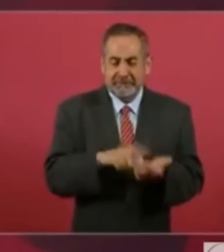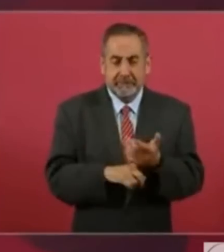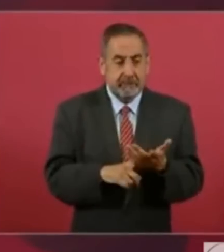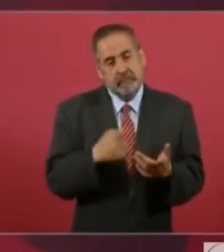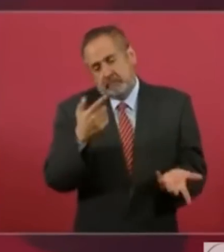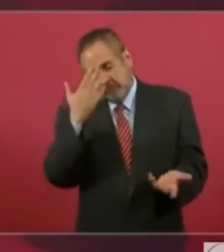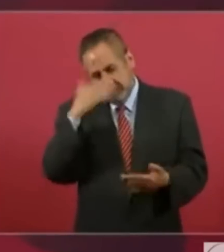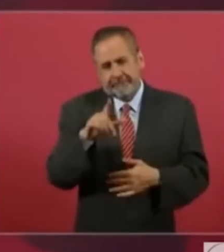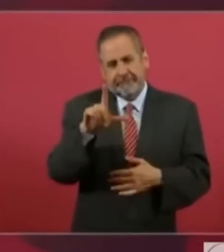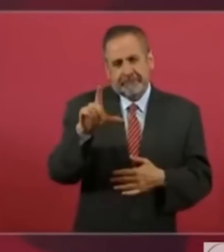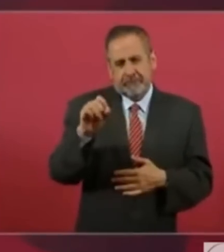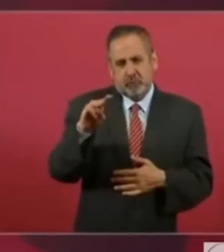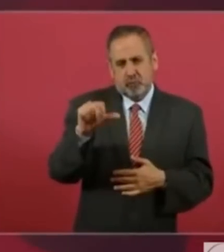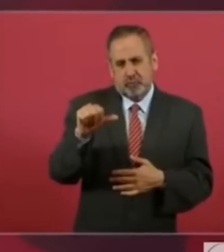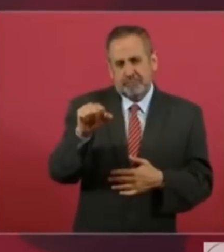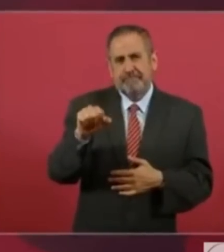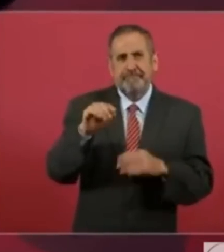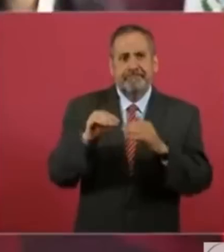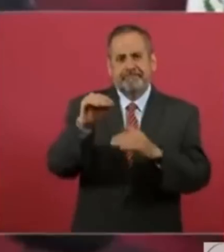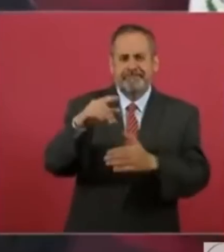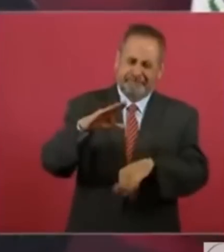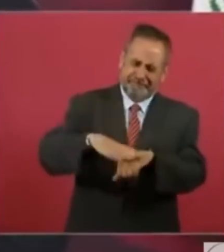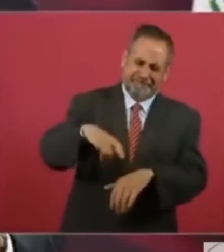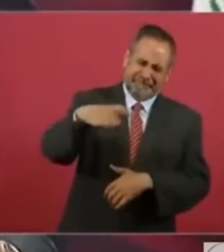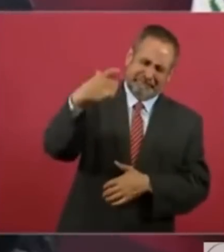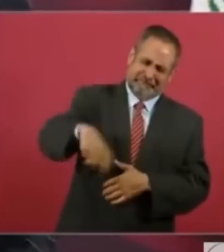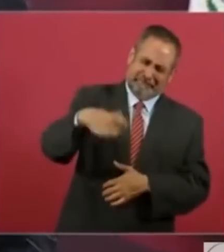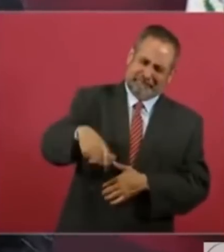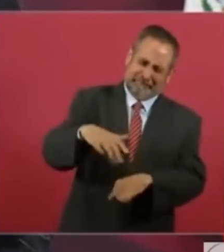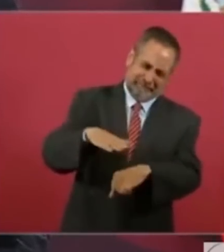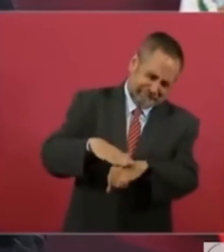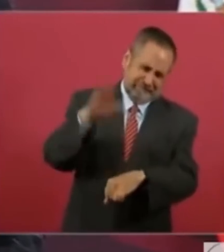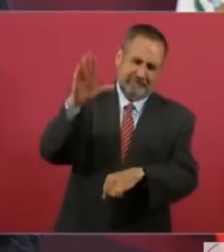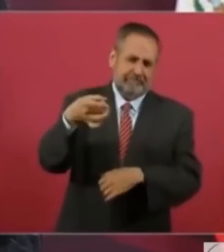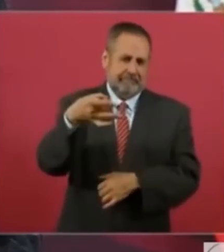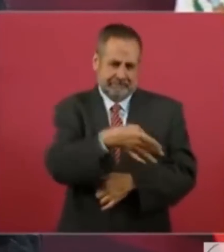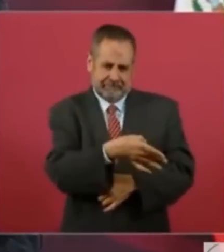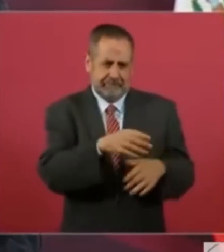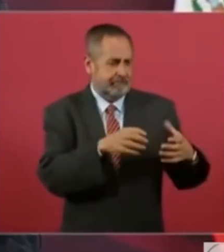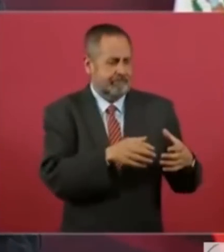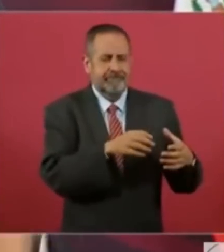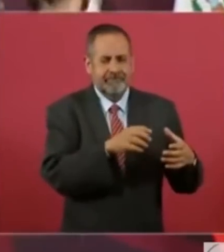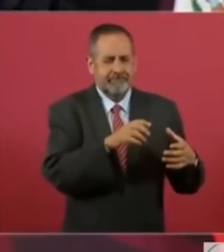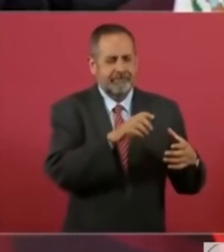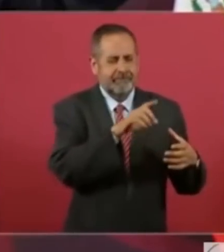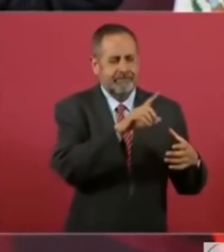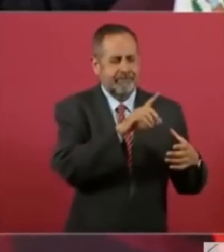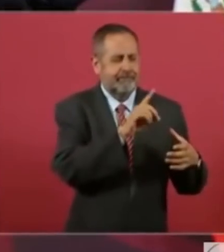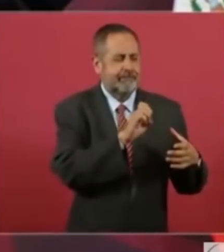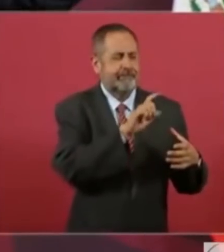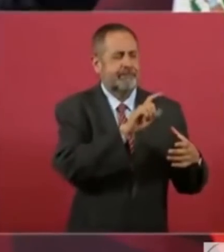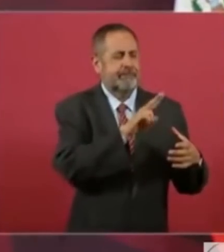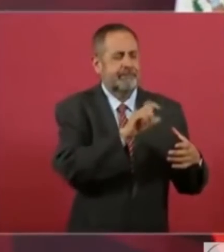que viven en las Lomas tienen más ingresos, en las Lomas viven